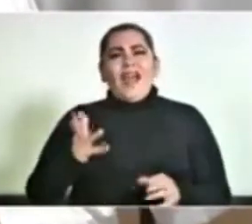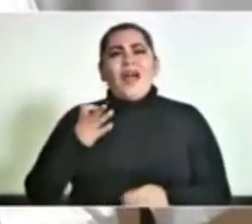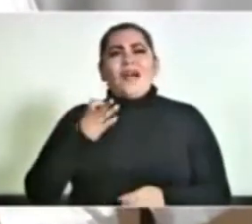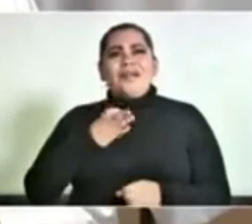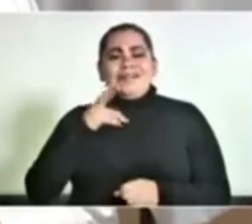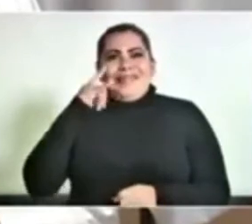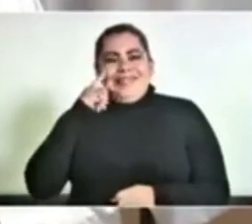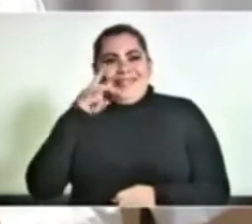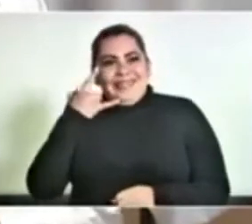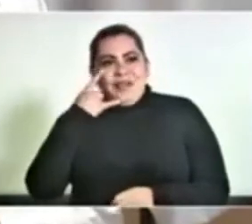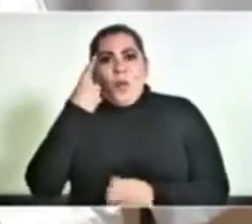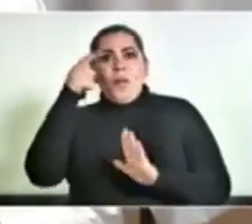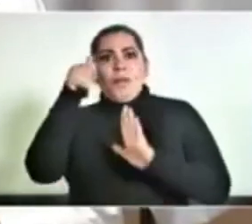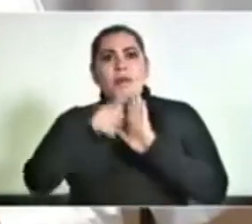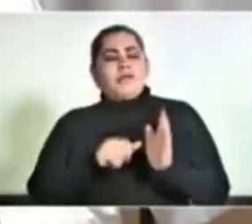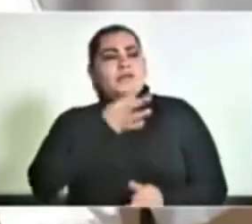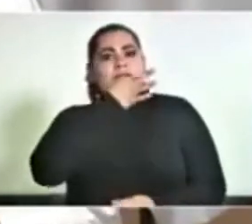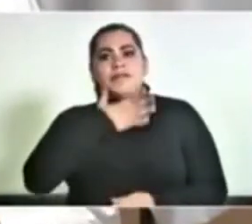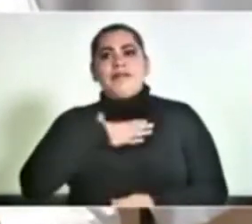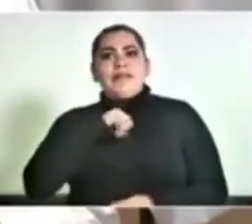desfase hasta de un mes.